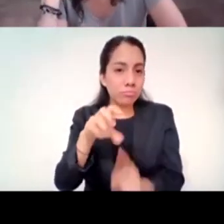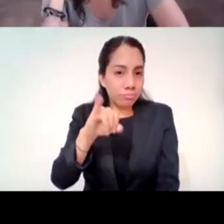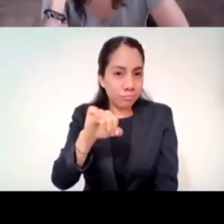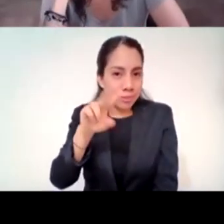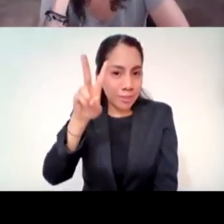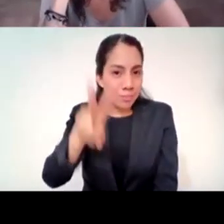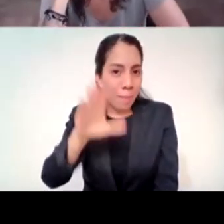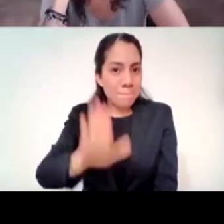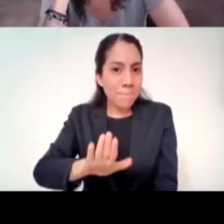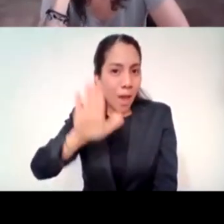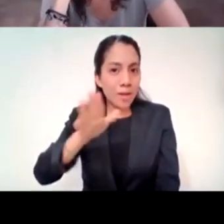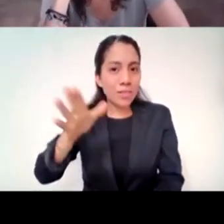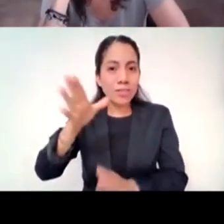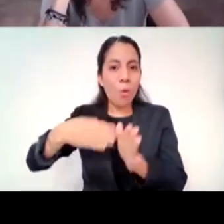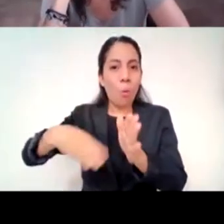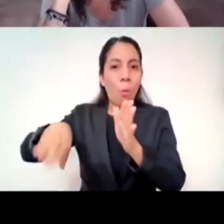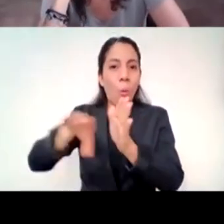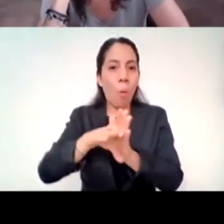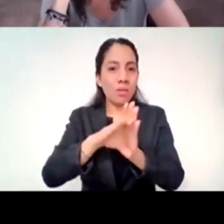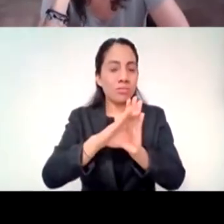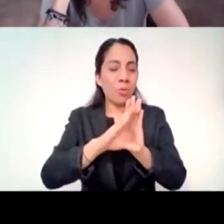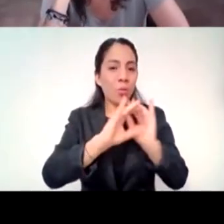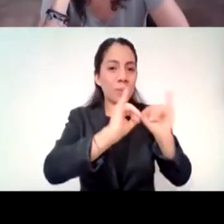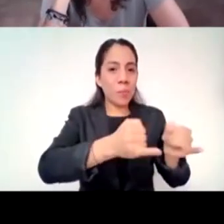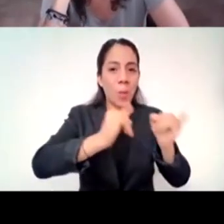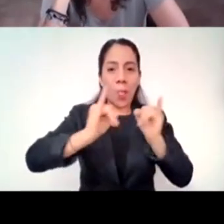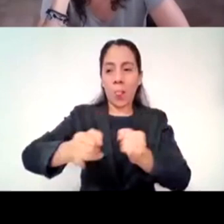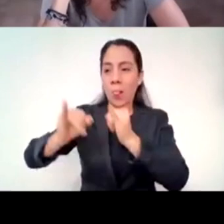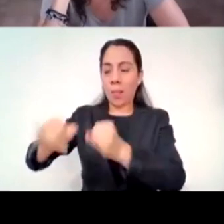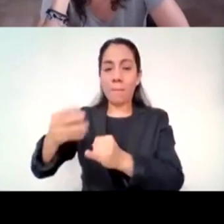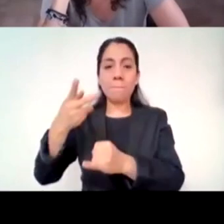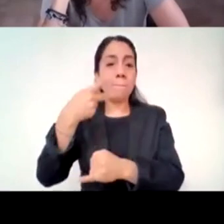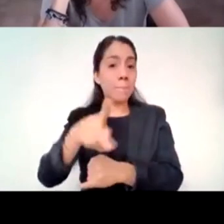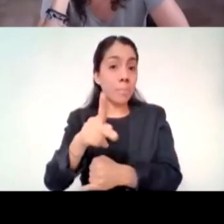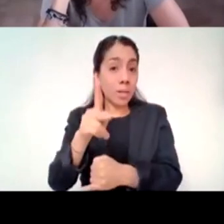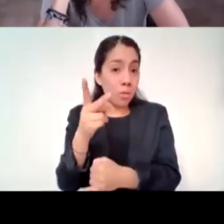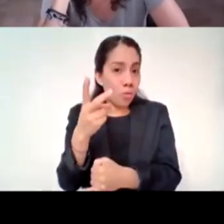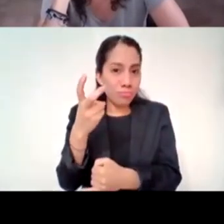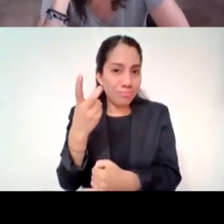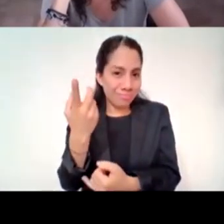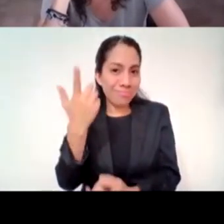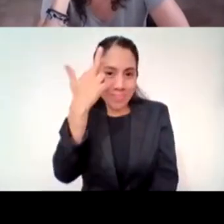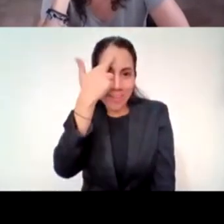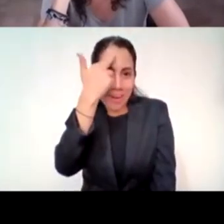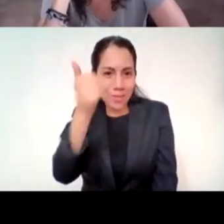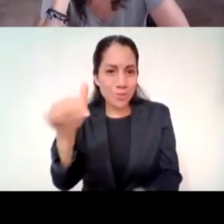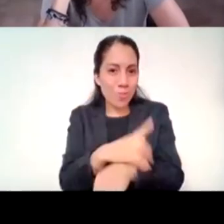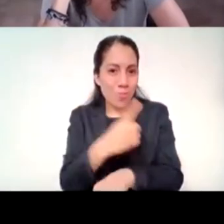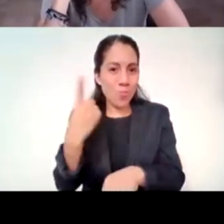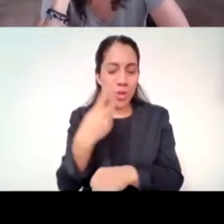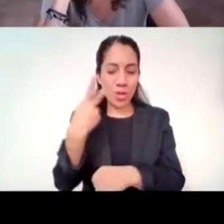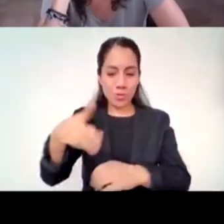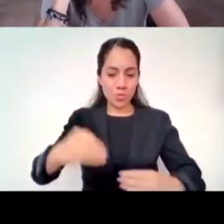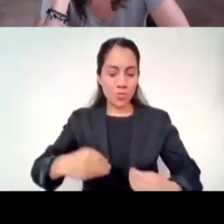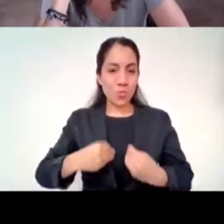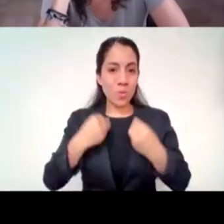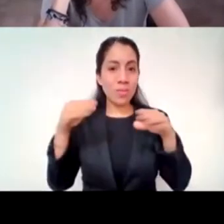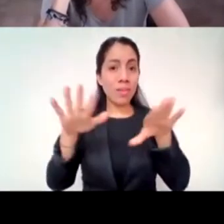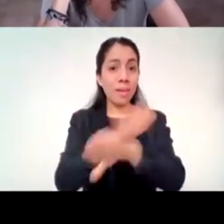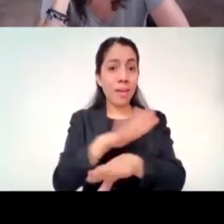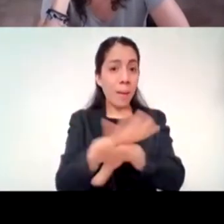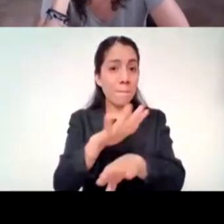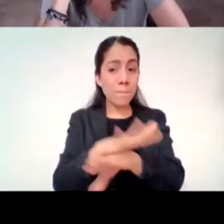les cambió, independientemente de esta transición de la que hablaba yo antes. Entonces, no podemos exigirles,